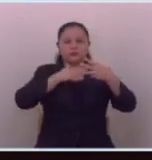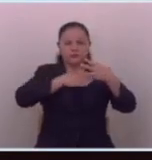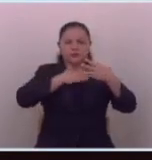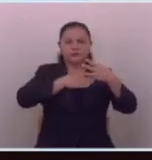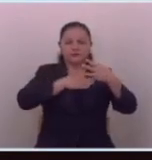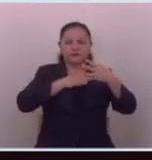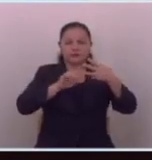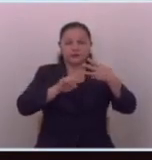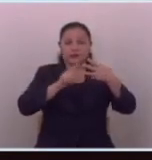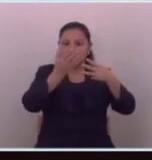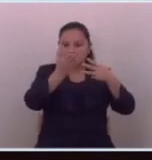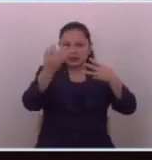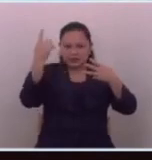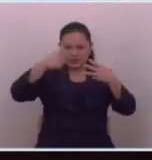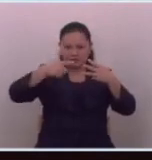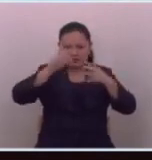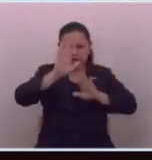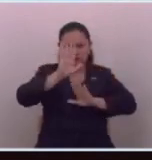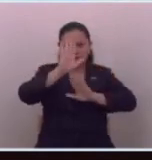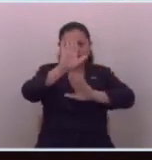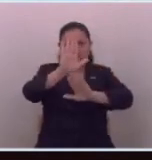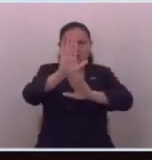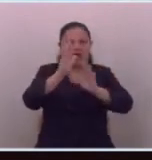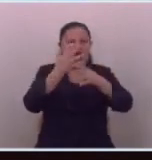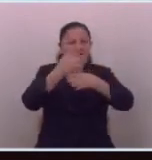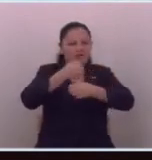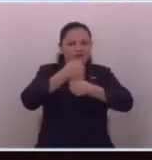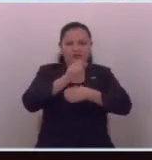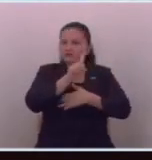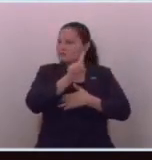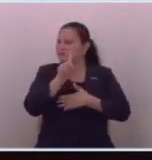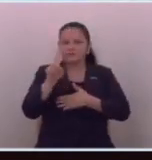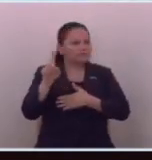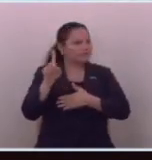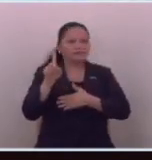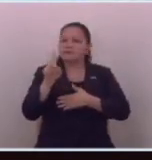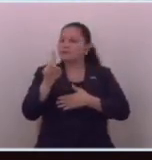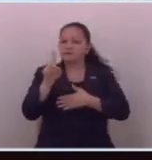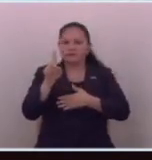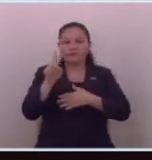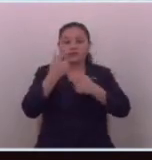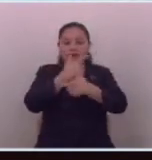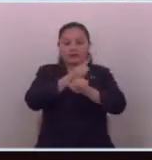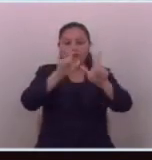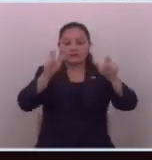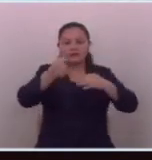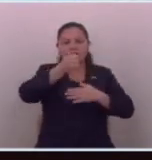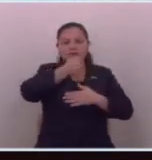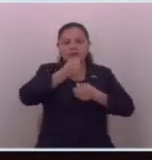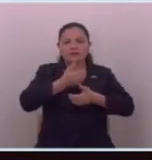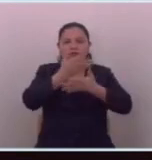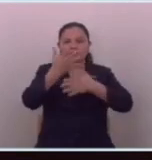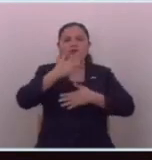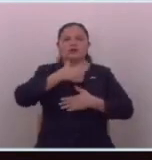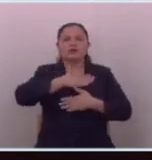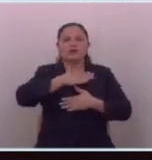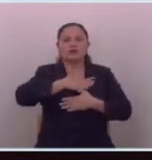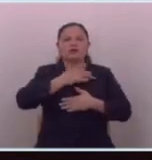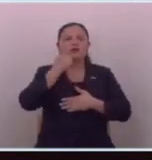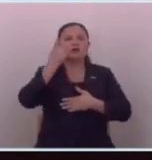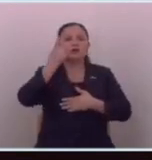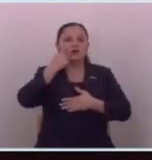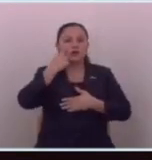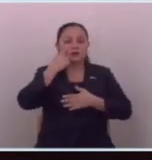que respetar y no abusar de ella esa libertad de prensa es la que nosotros vamos a